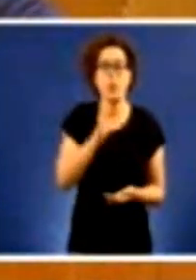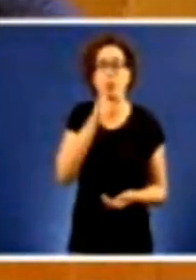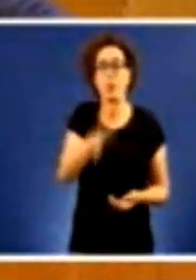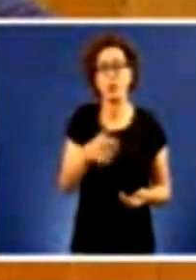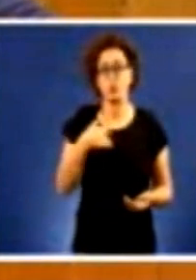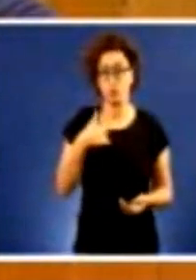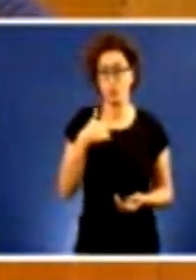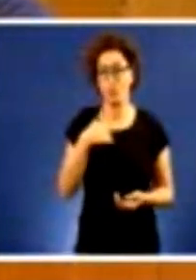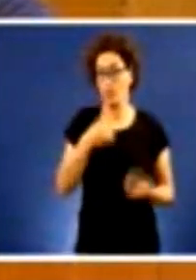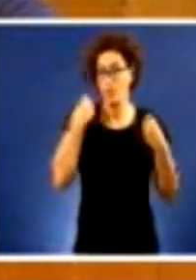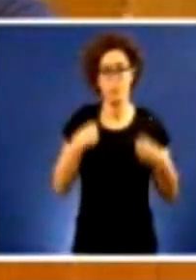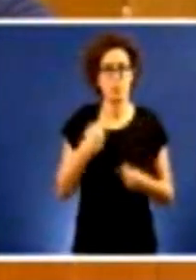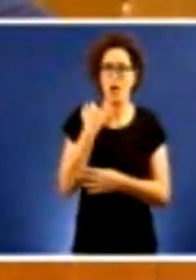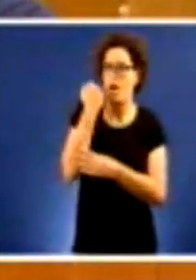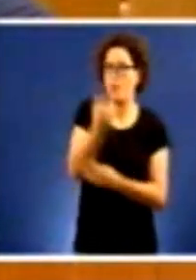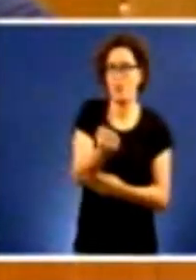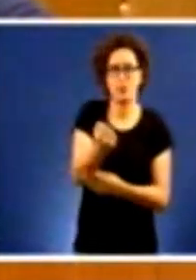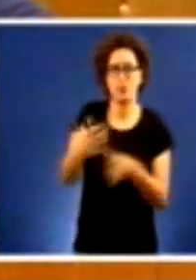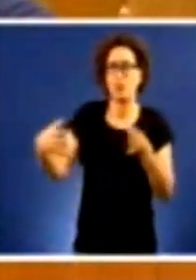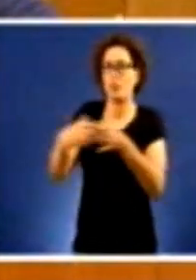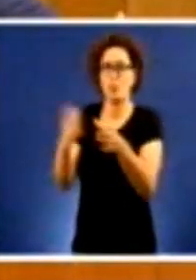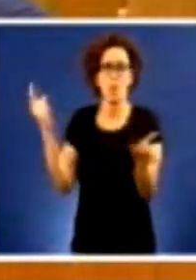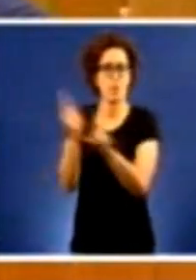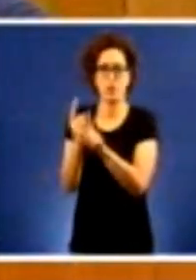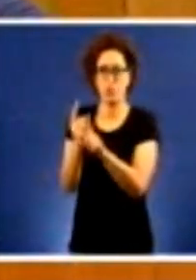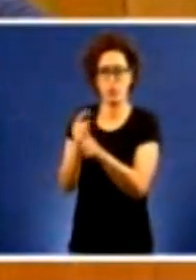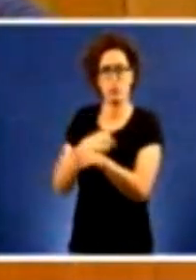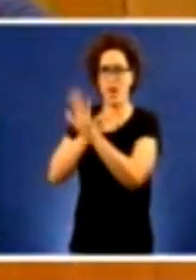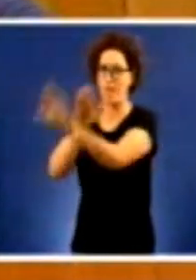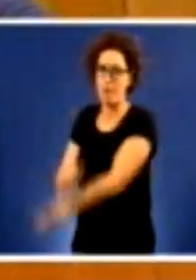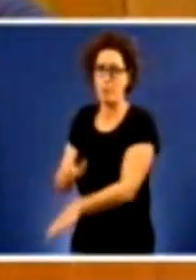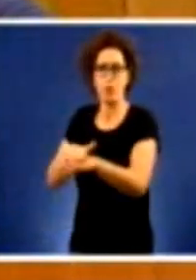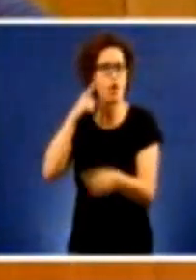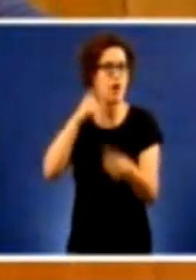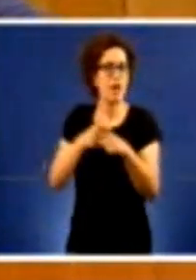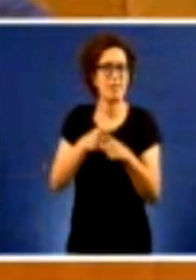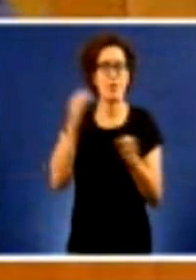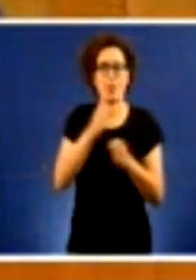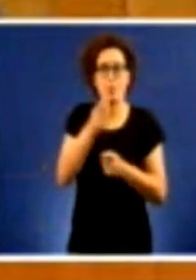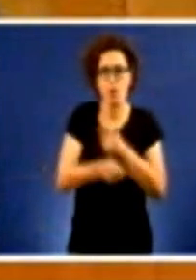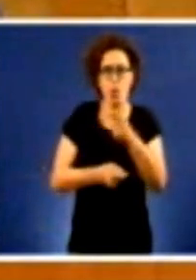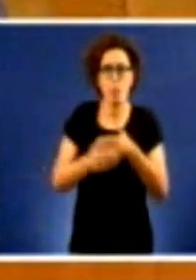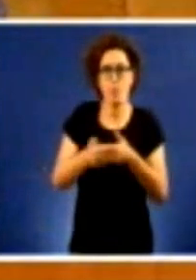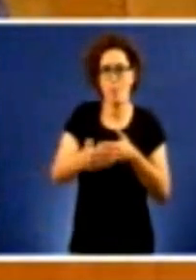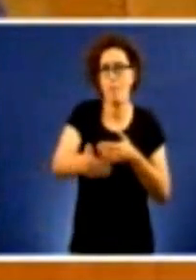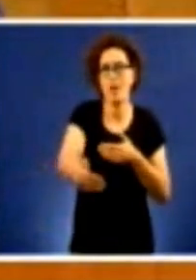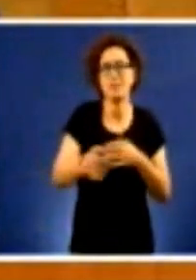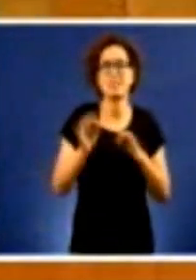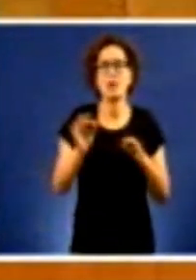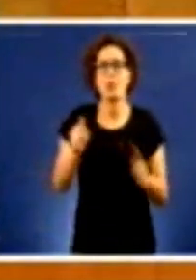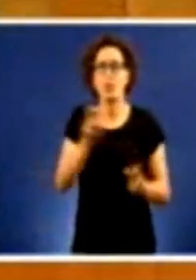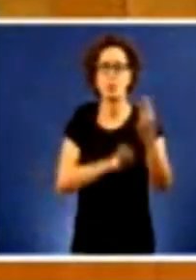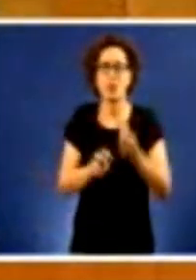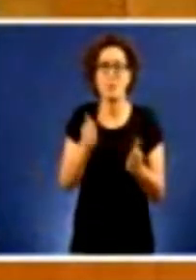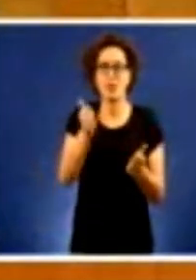apoiar todas as iniciativas da oposición que van en camiño de aumentar esa progresividade facela máis xusta